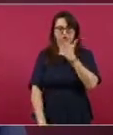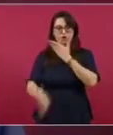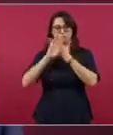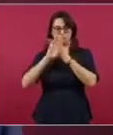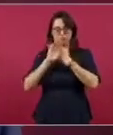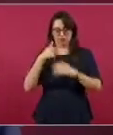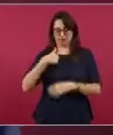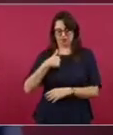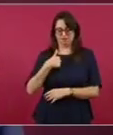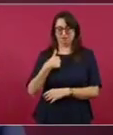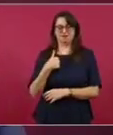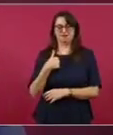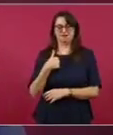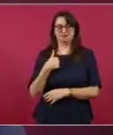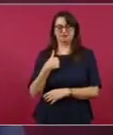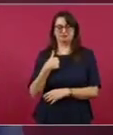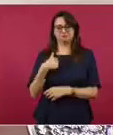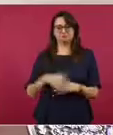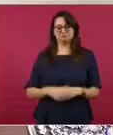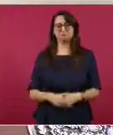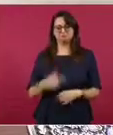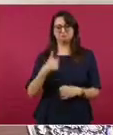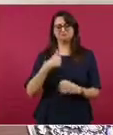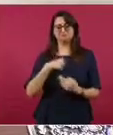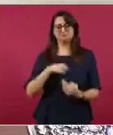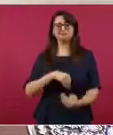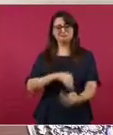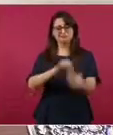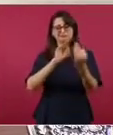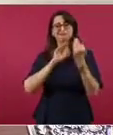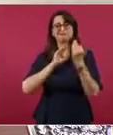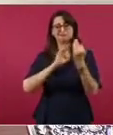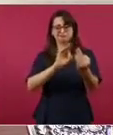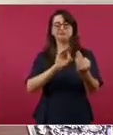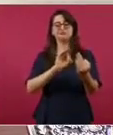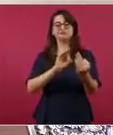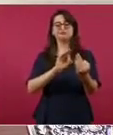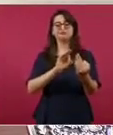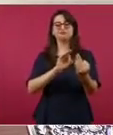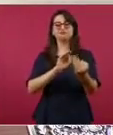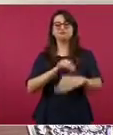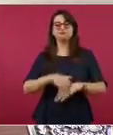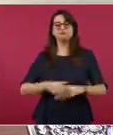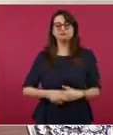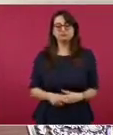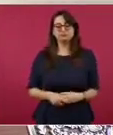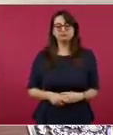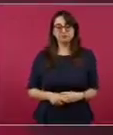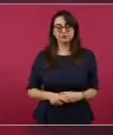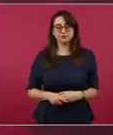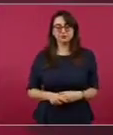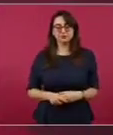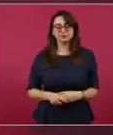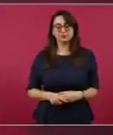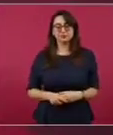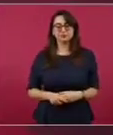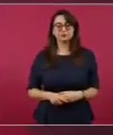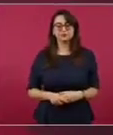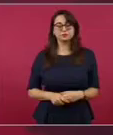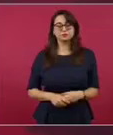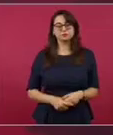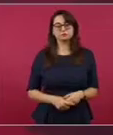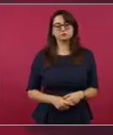a todos ellos,